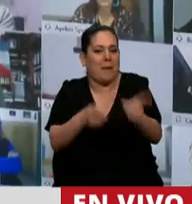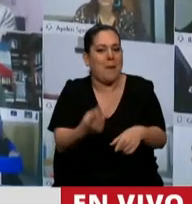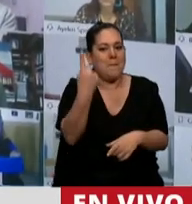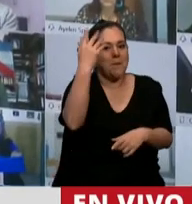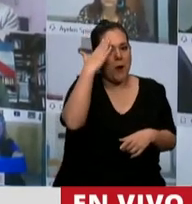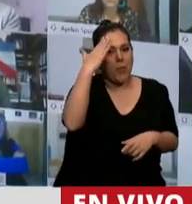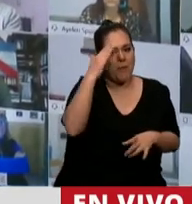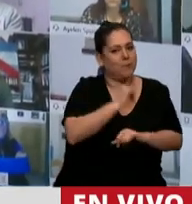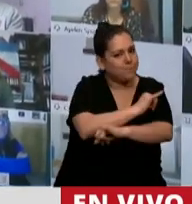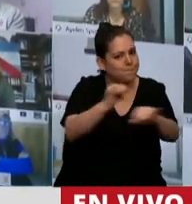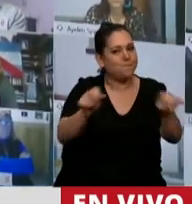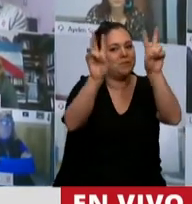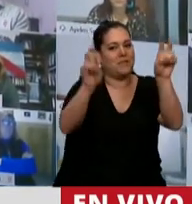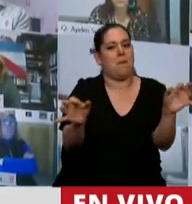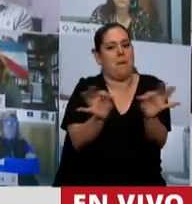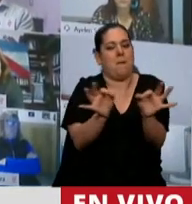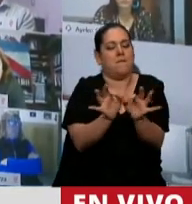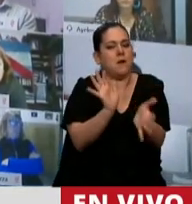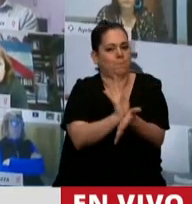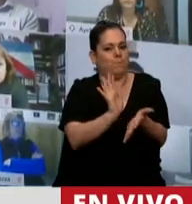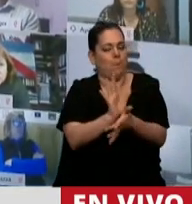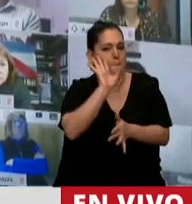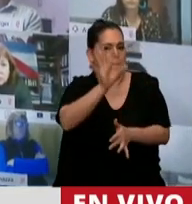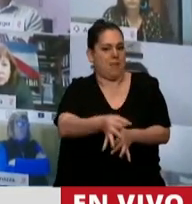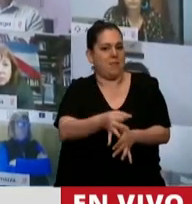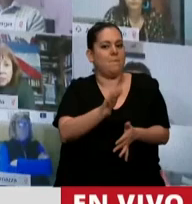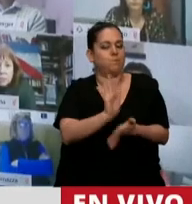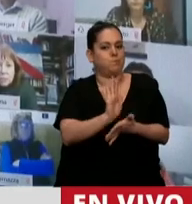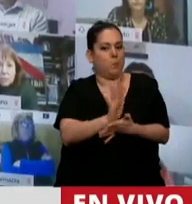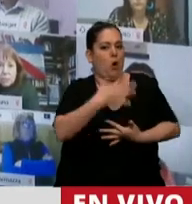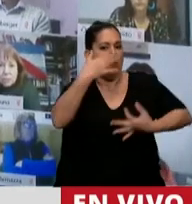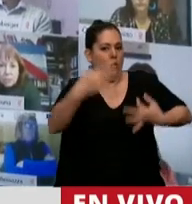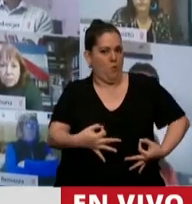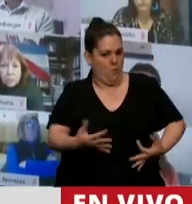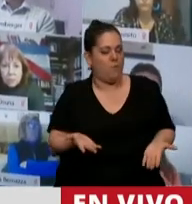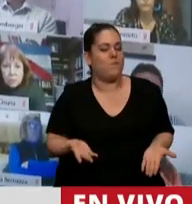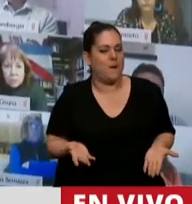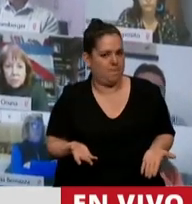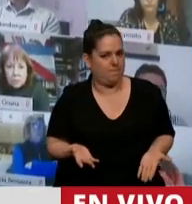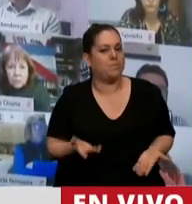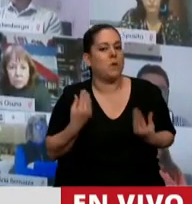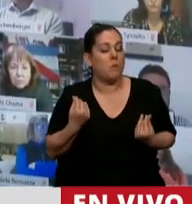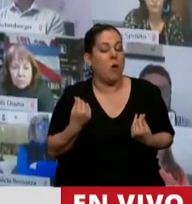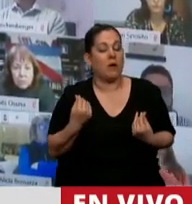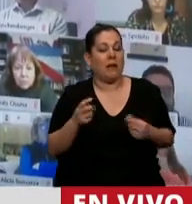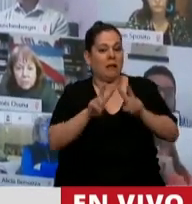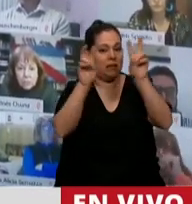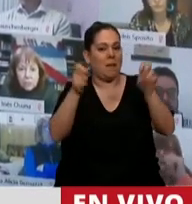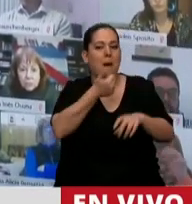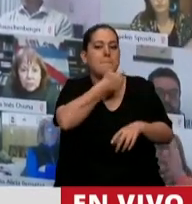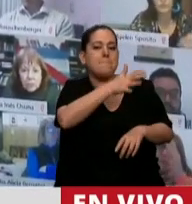que estamos contestes de lo que significa realmente para el mar argentino